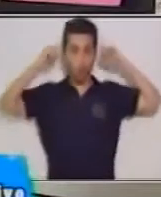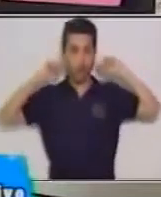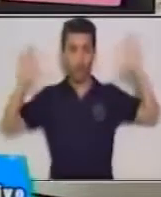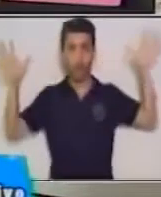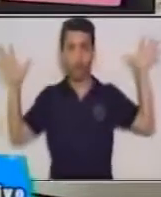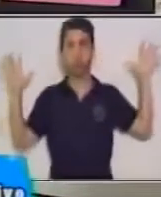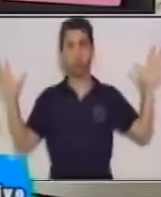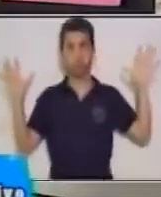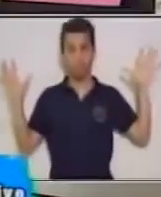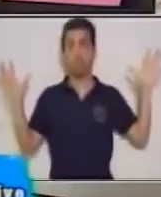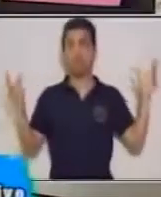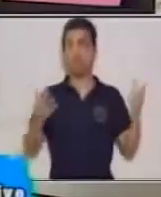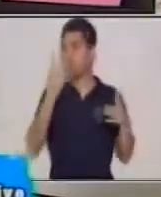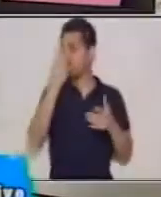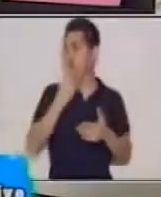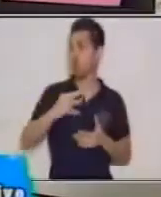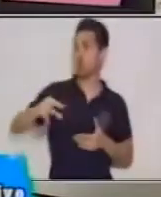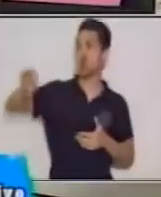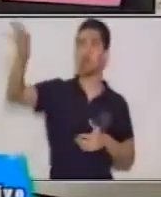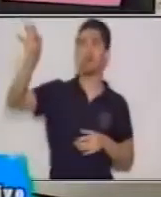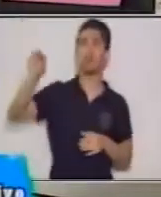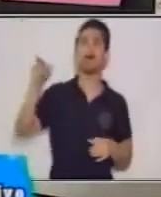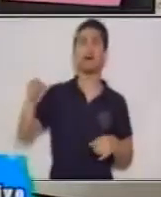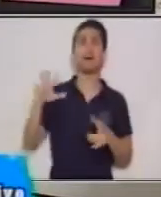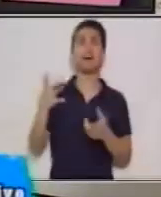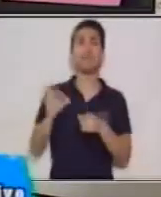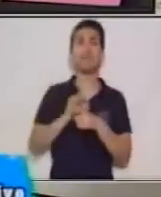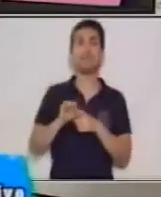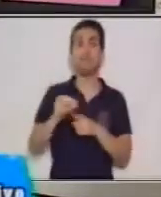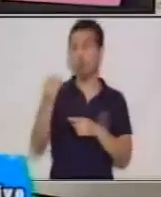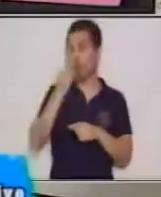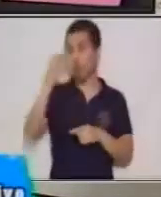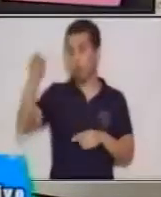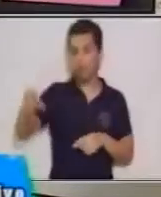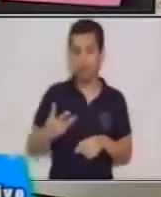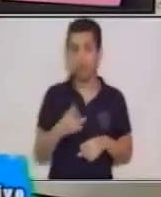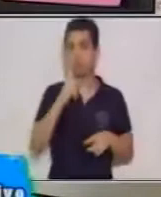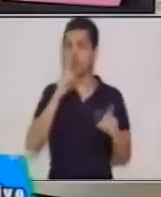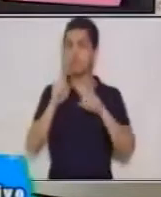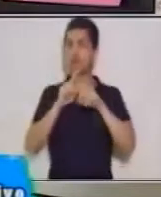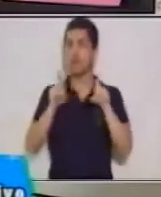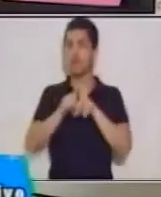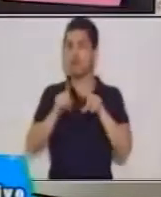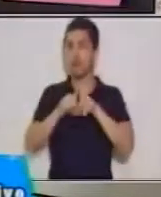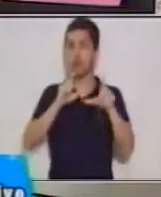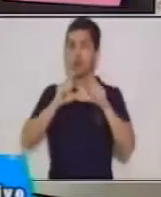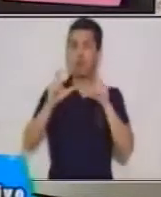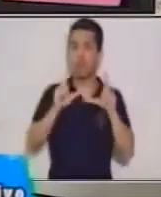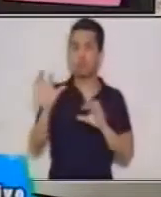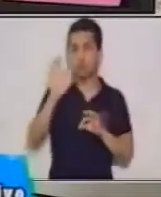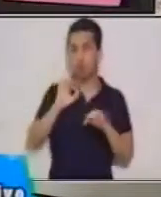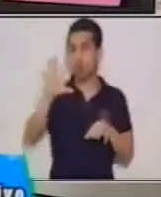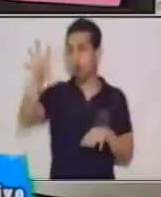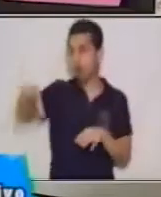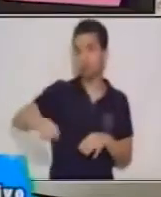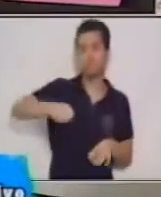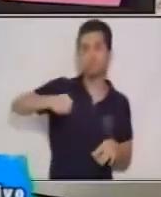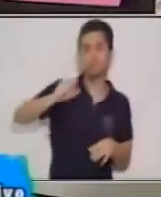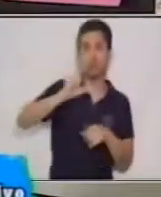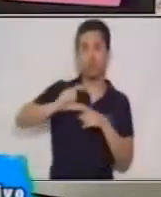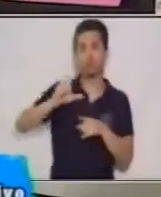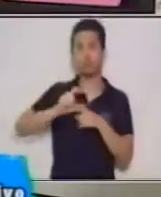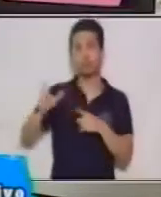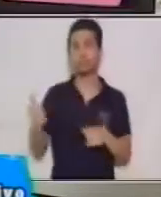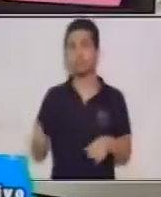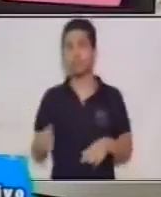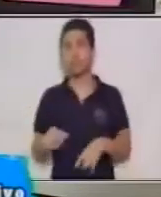larga que le sirve para alimentarse para comunicarse para agarrar objetos. La piel del